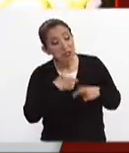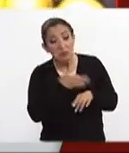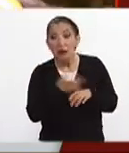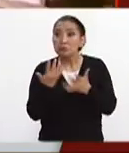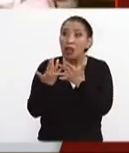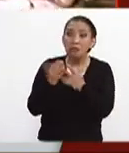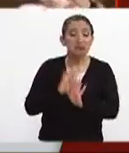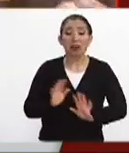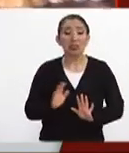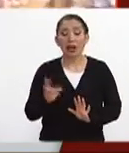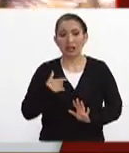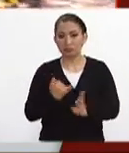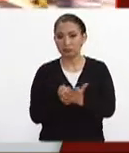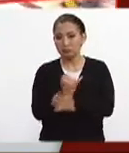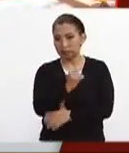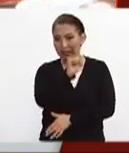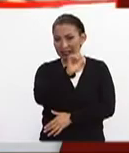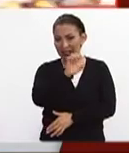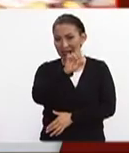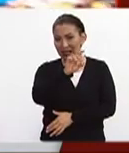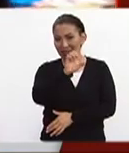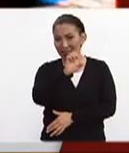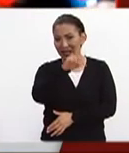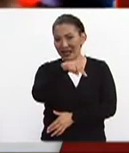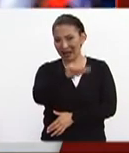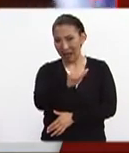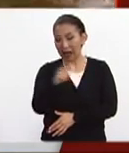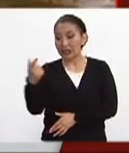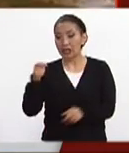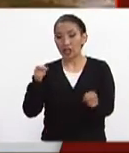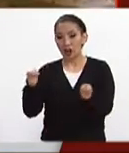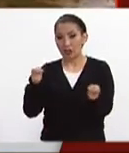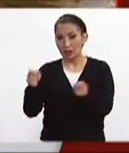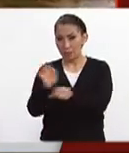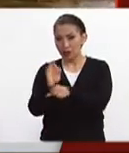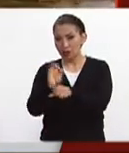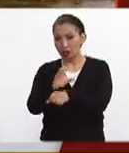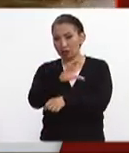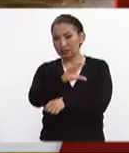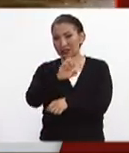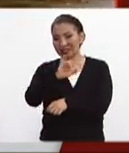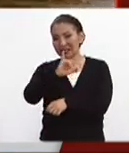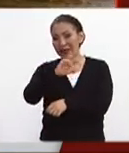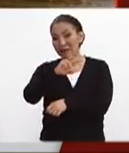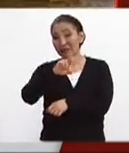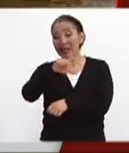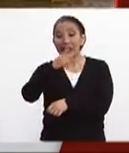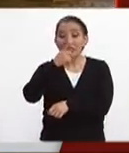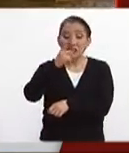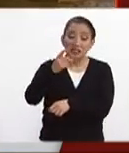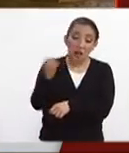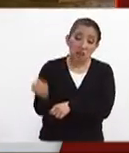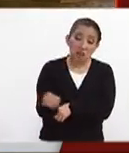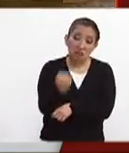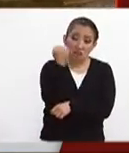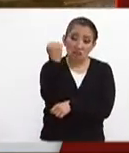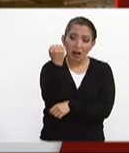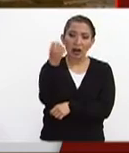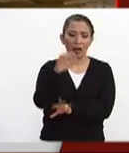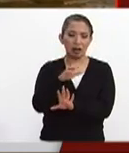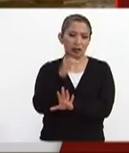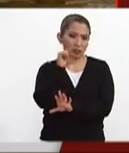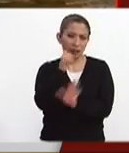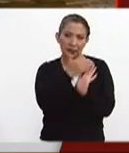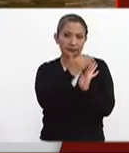lo que determinó la Secretaría de la Defensa Nacional y la Coordinación Nacional de Protección Civil es que afortunadamente dentro de